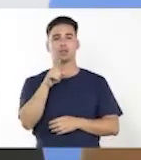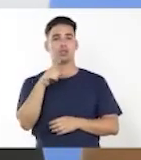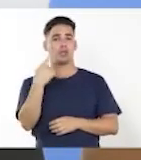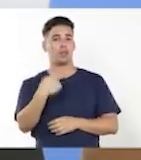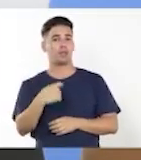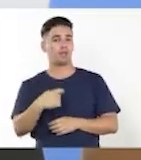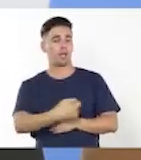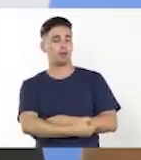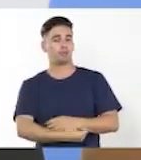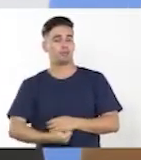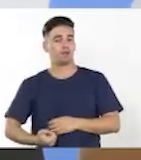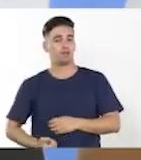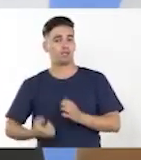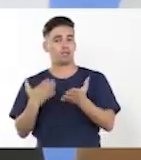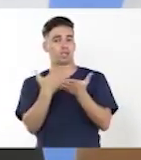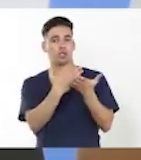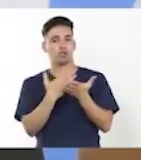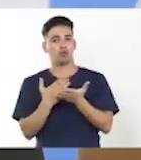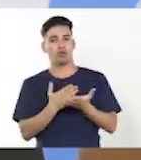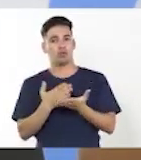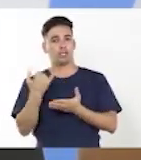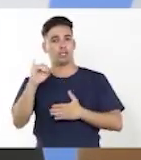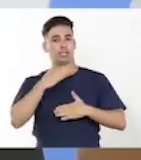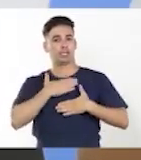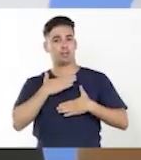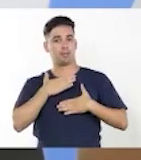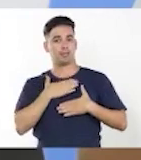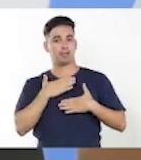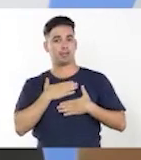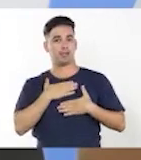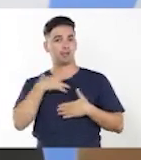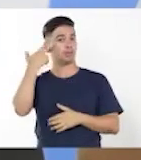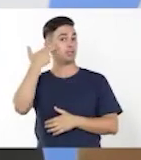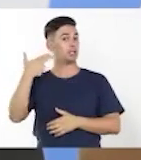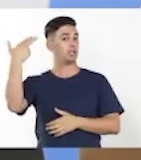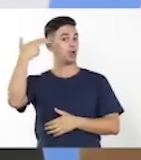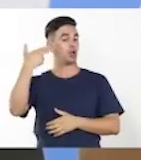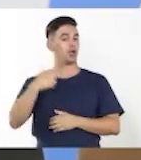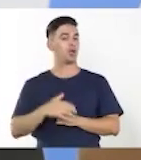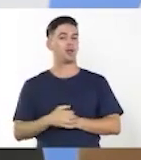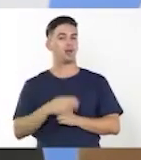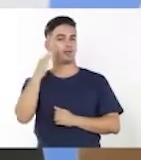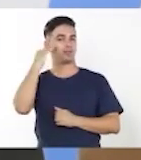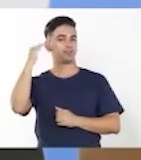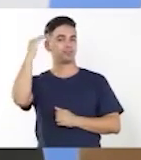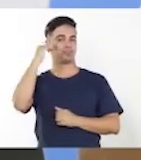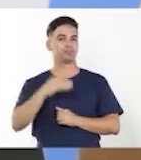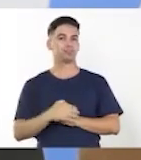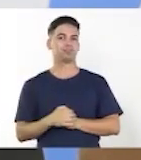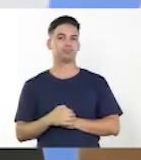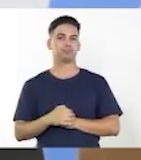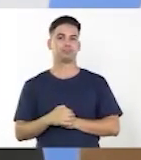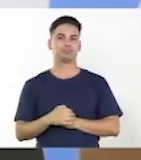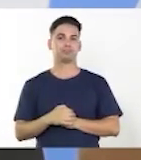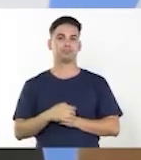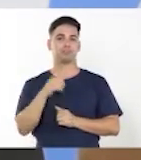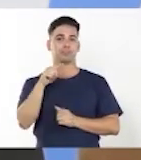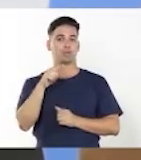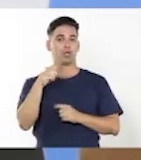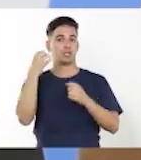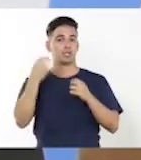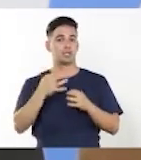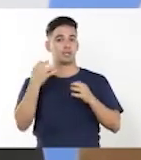estudio independiente para el desarrollo de sus cuatro habilidades. Las cuales